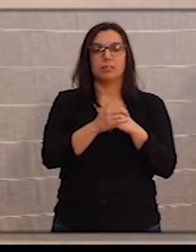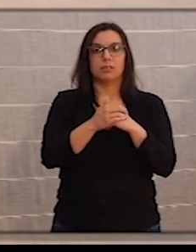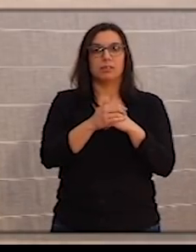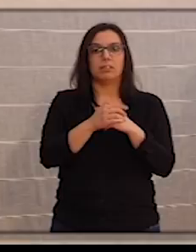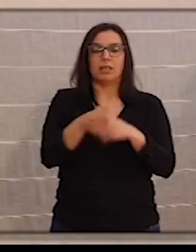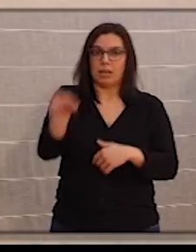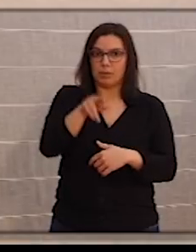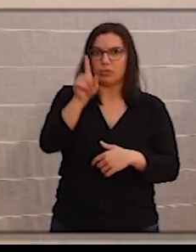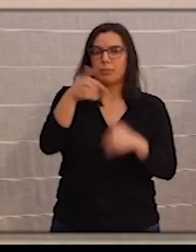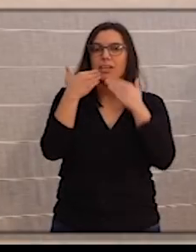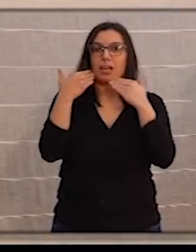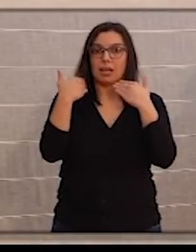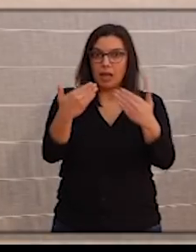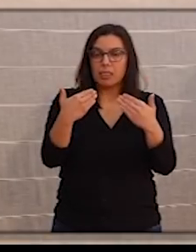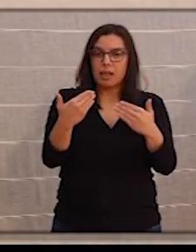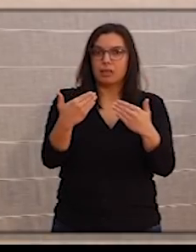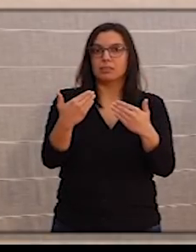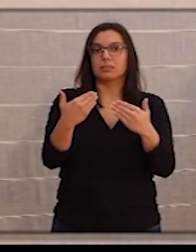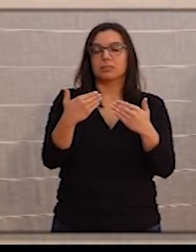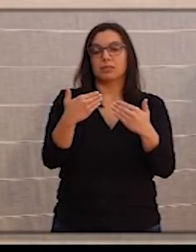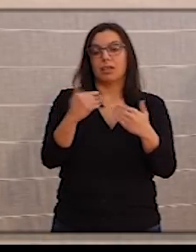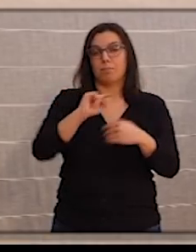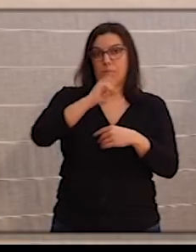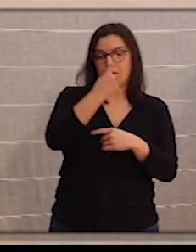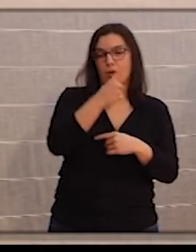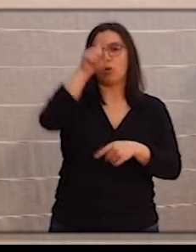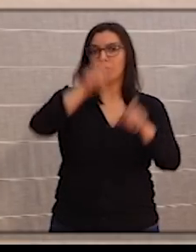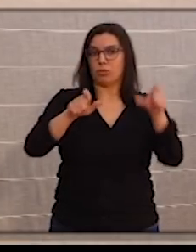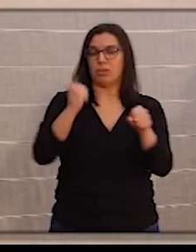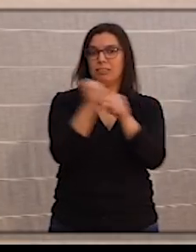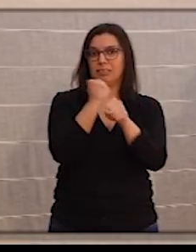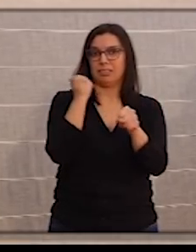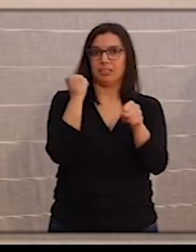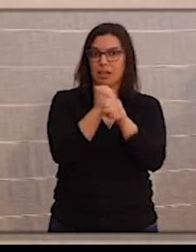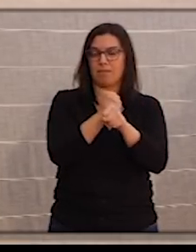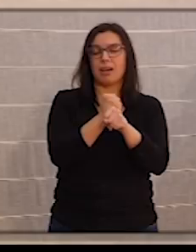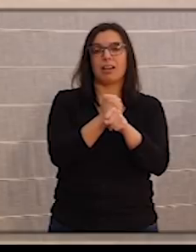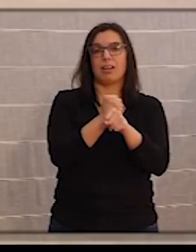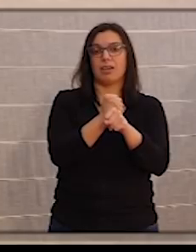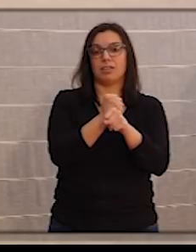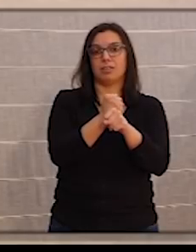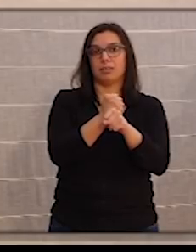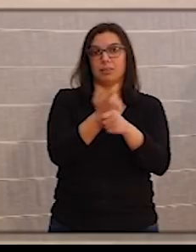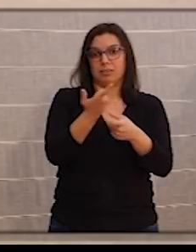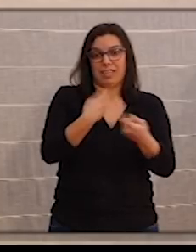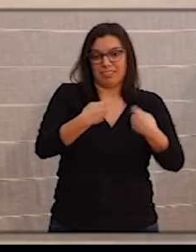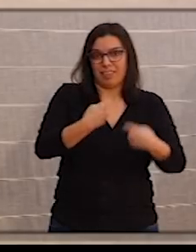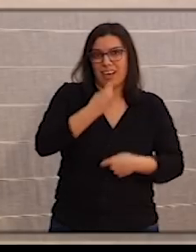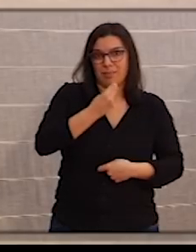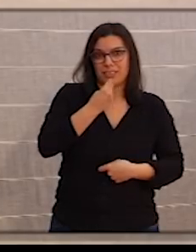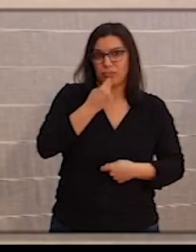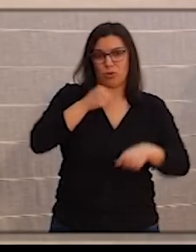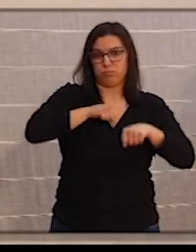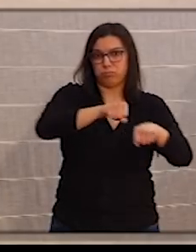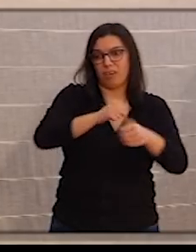insistir, en ese caso, por un lado, el trabajo de las personas que trabajan en las tiendas de alimentación